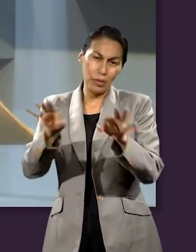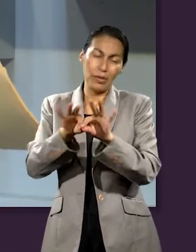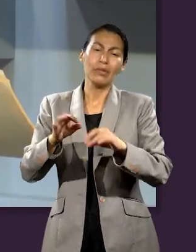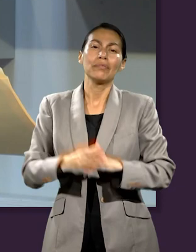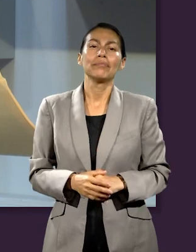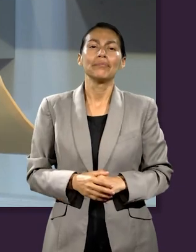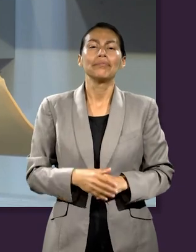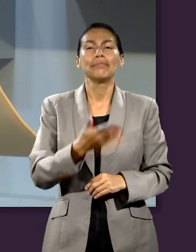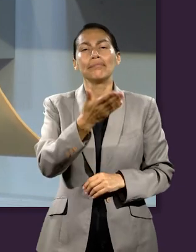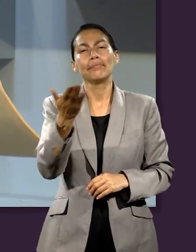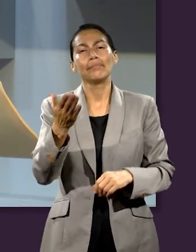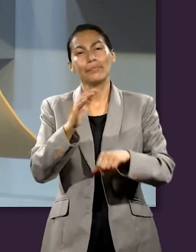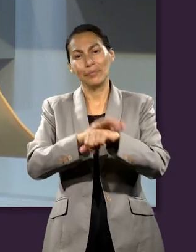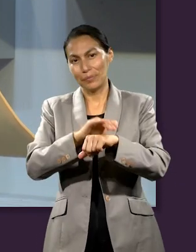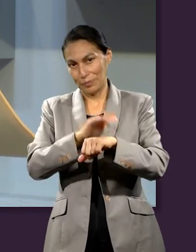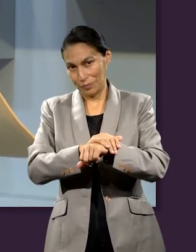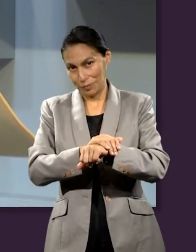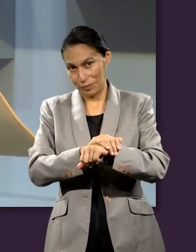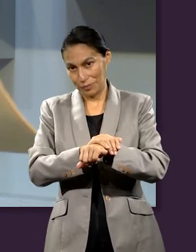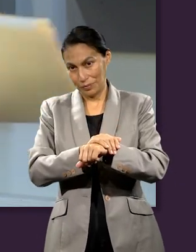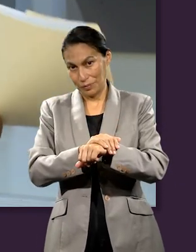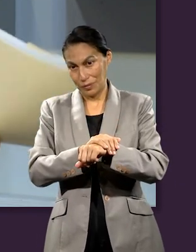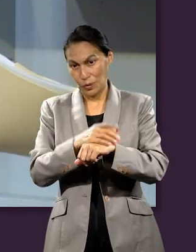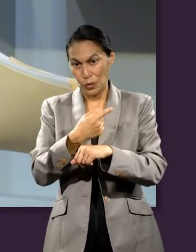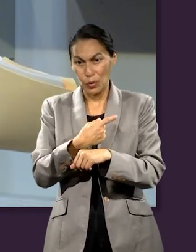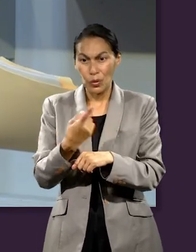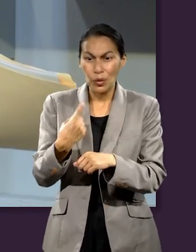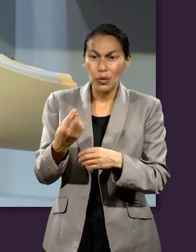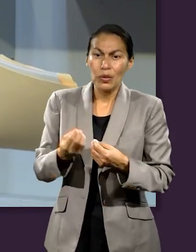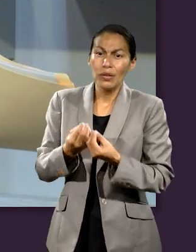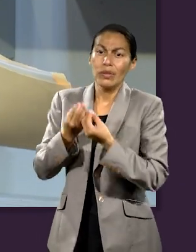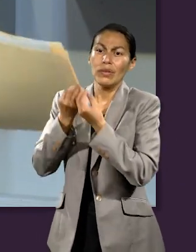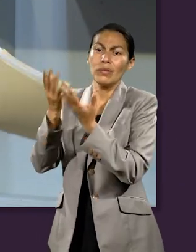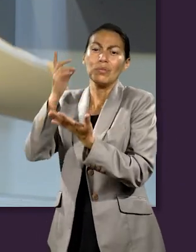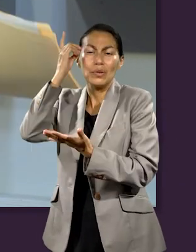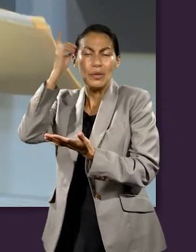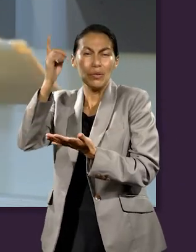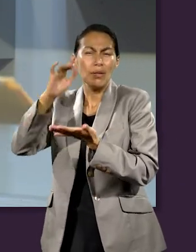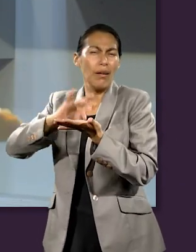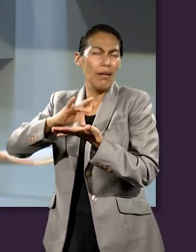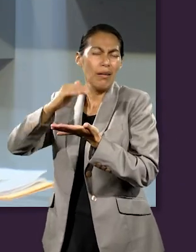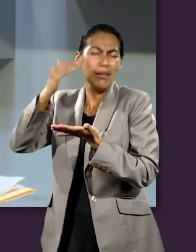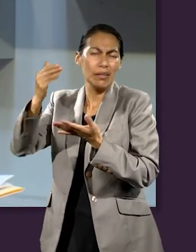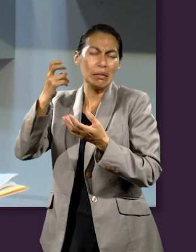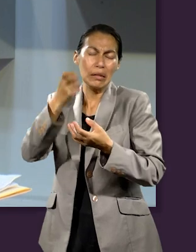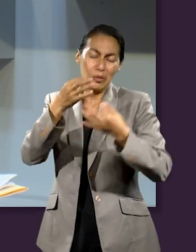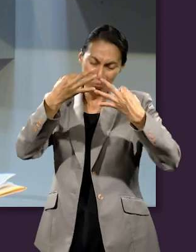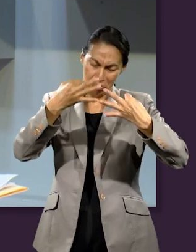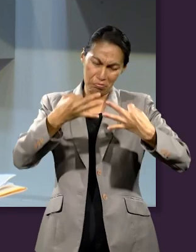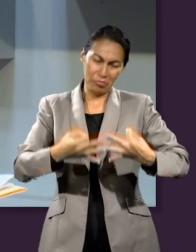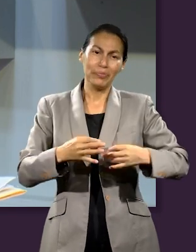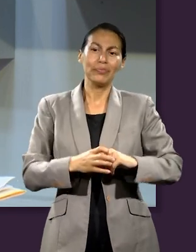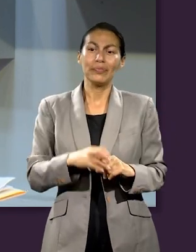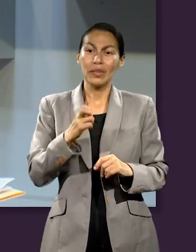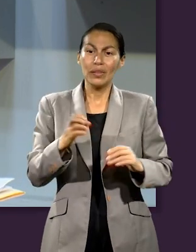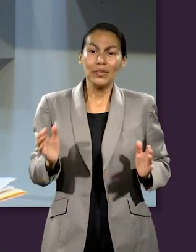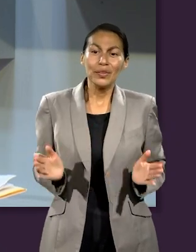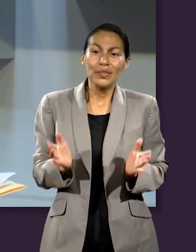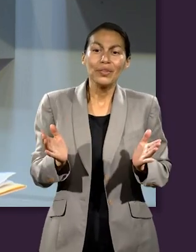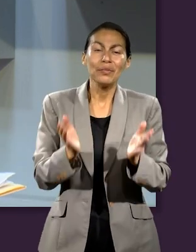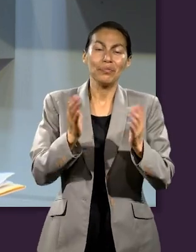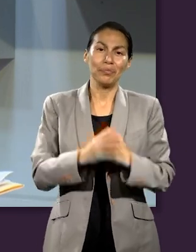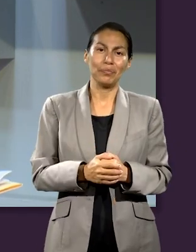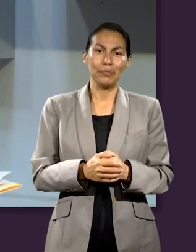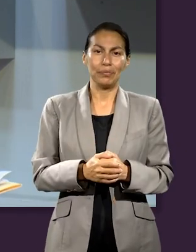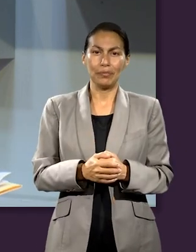motivación correcta de la ofrenda es la gratitud a Dios. Eso es lo que nos motiva. Si una ofrenda,